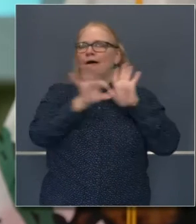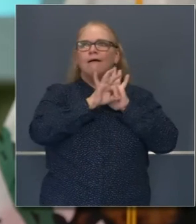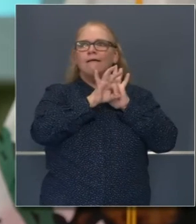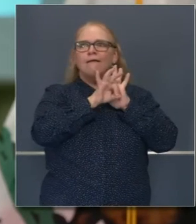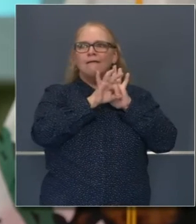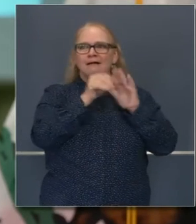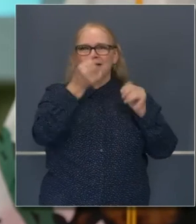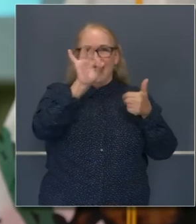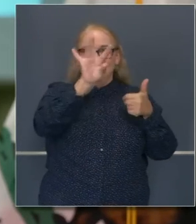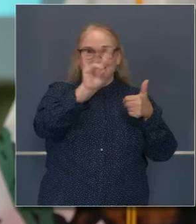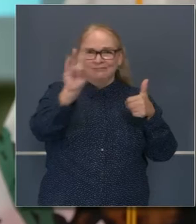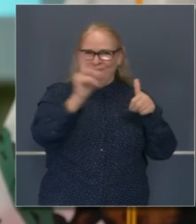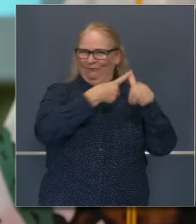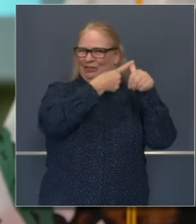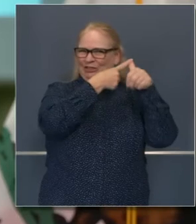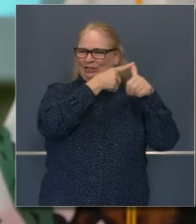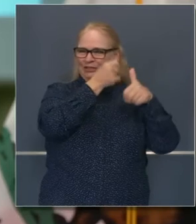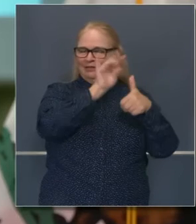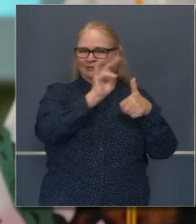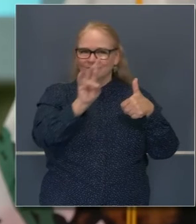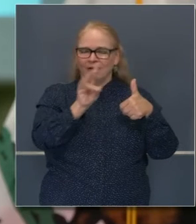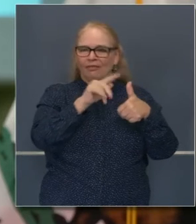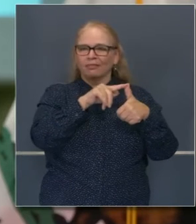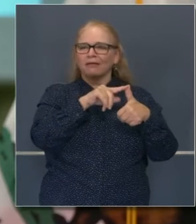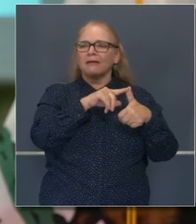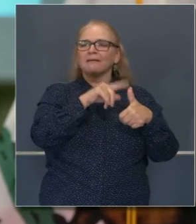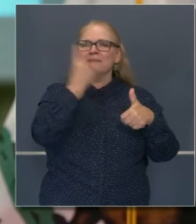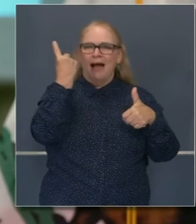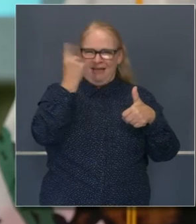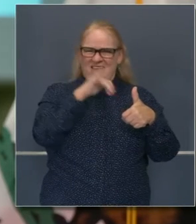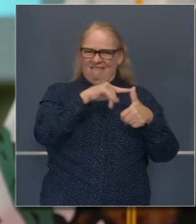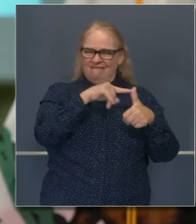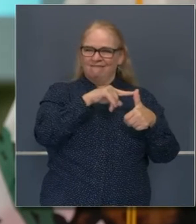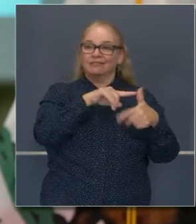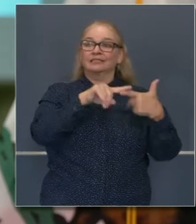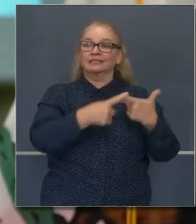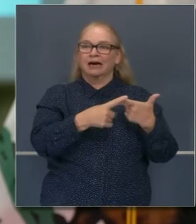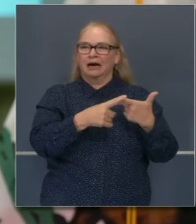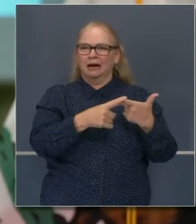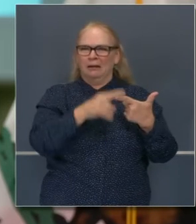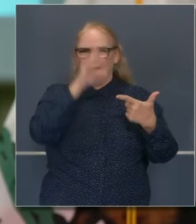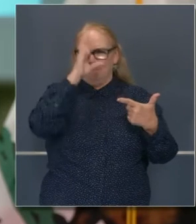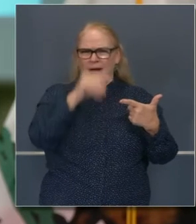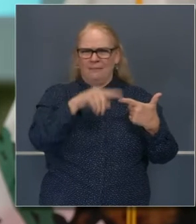nombrado en 1977 a la Corte Suprema de California, seguido por Alan Broussard.